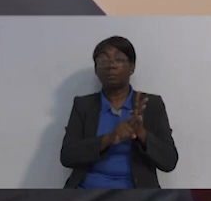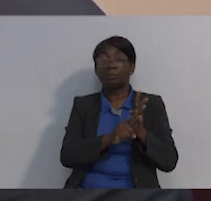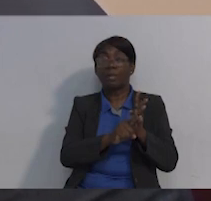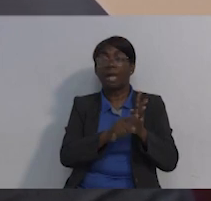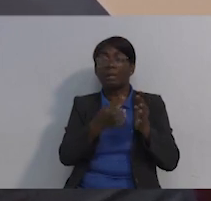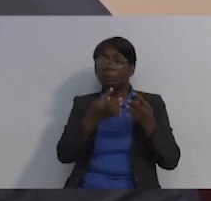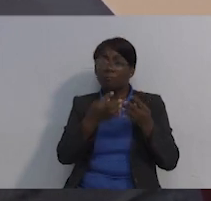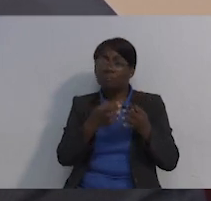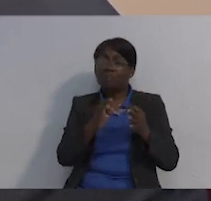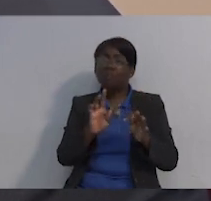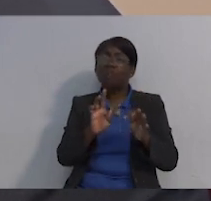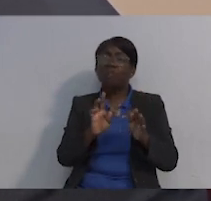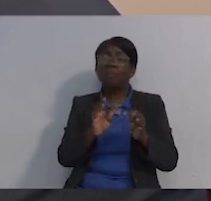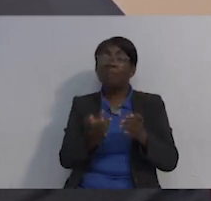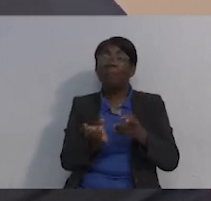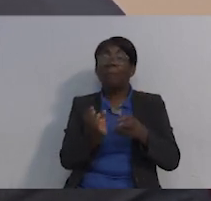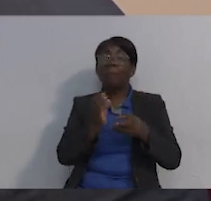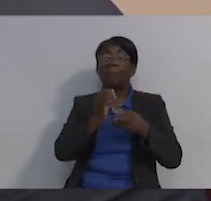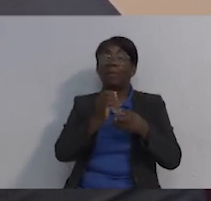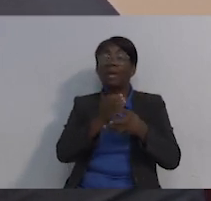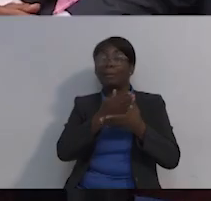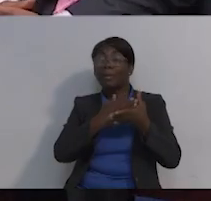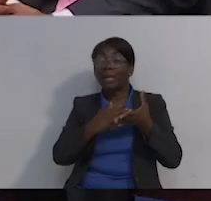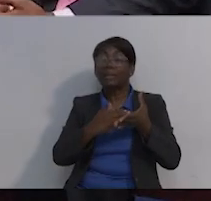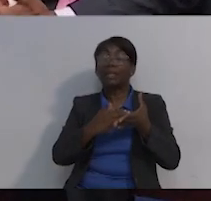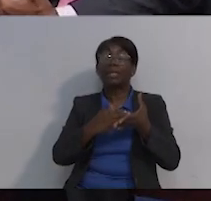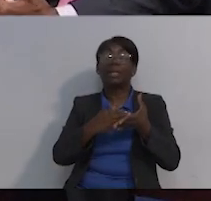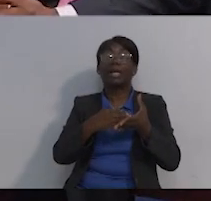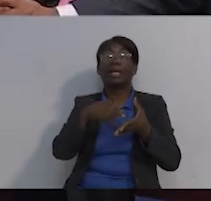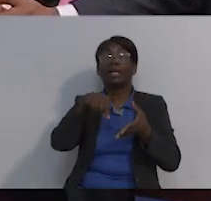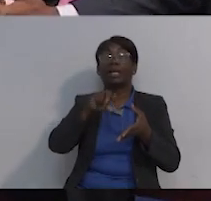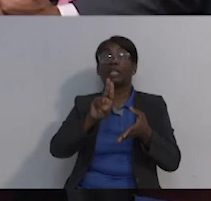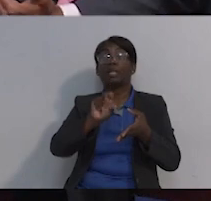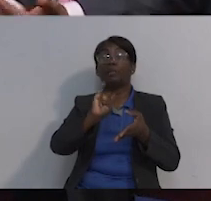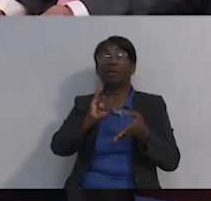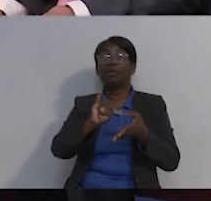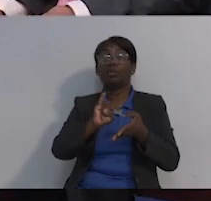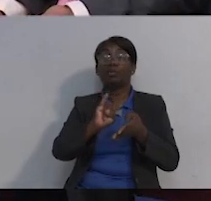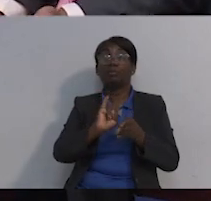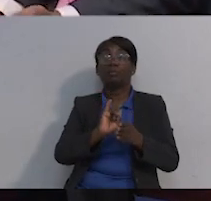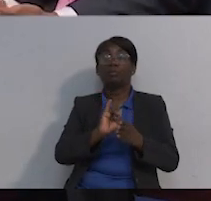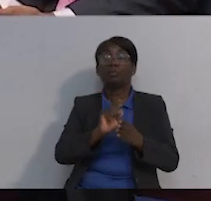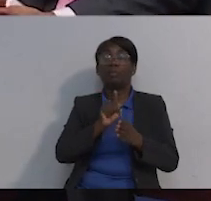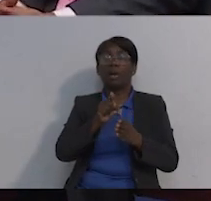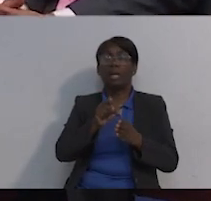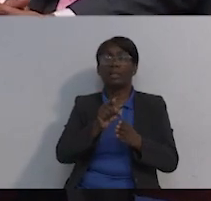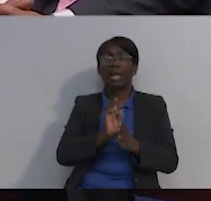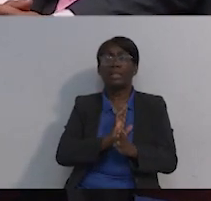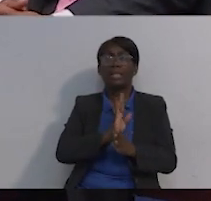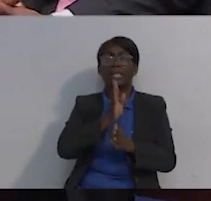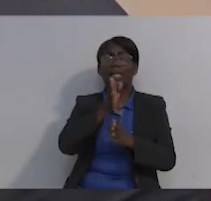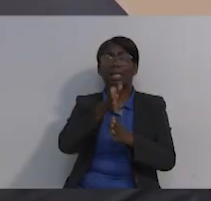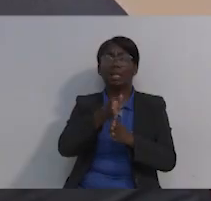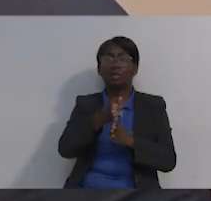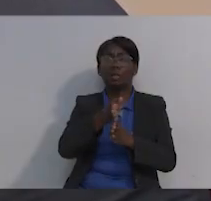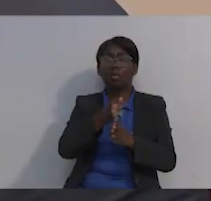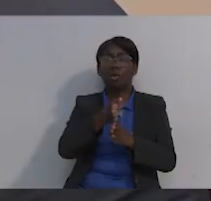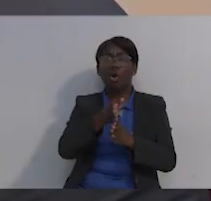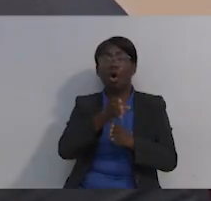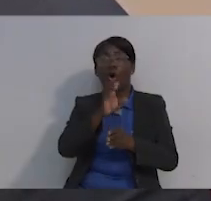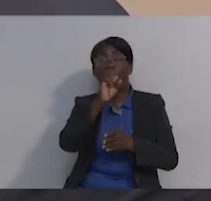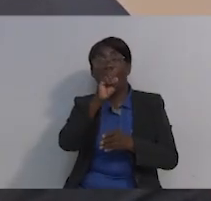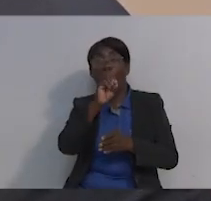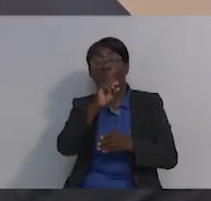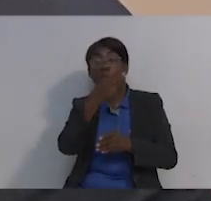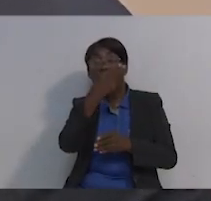tratamientos dirigidos. Estos están dirigidos ya sea a receptores hormonales en el tumor o receptores